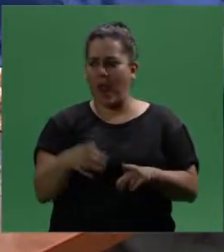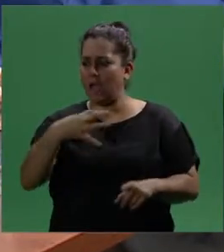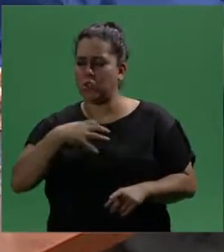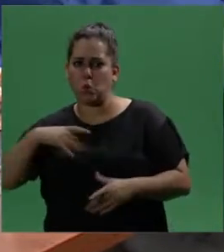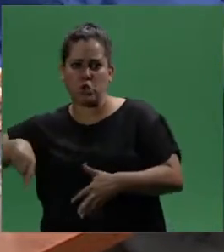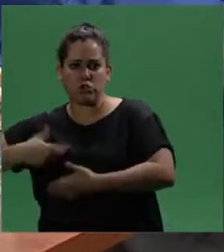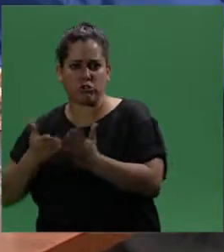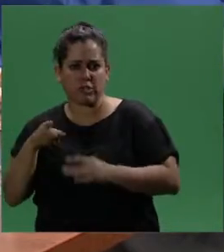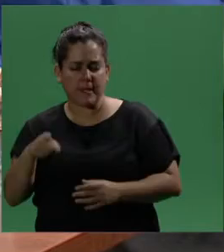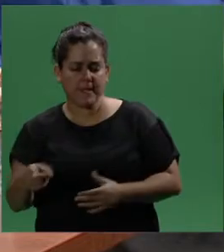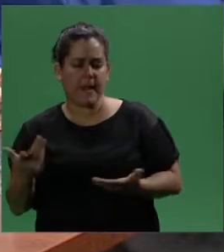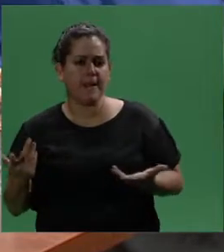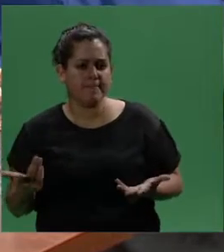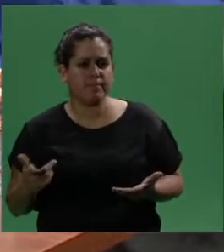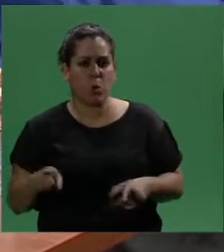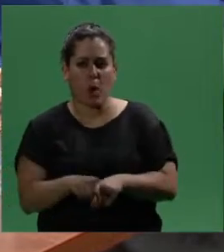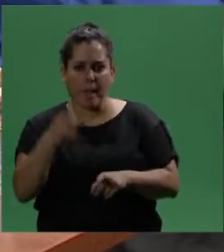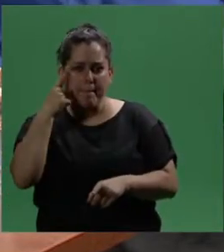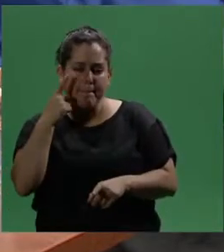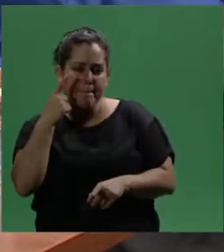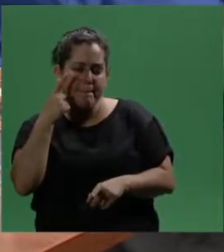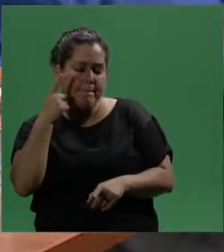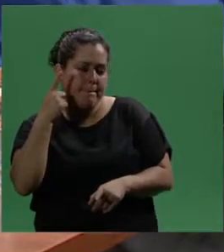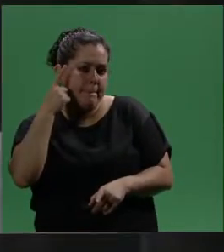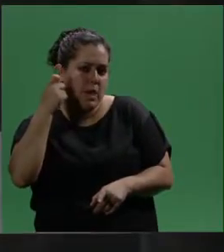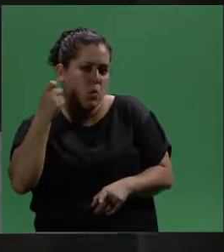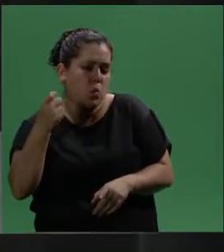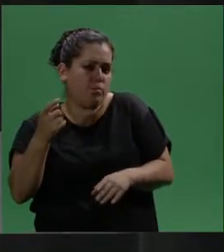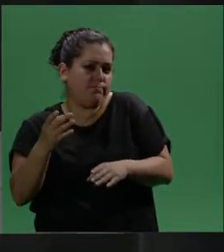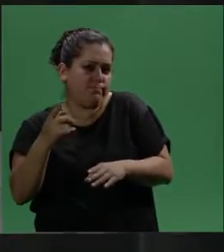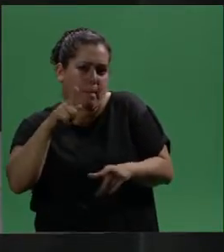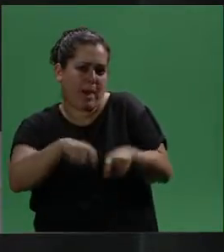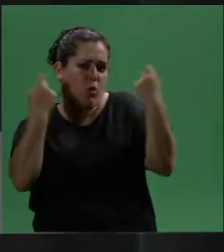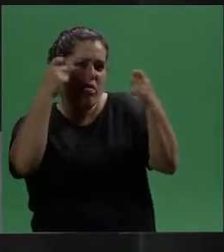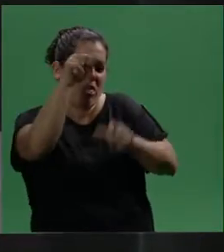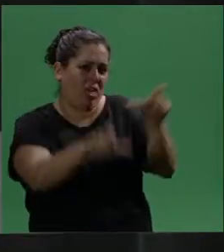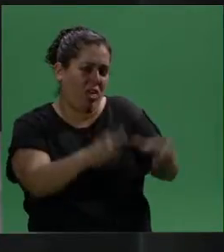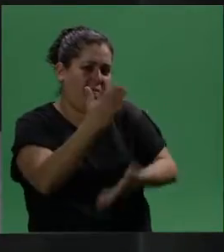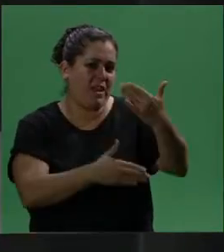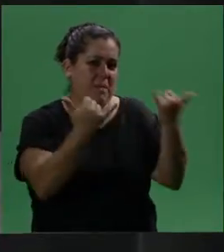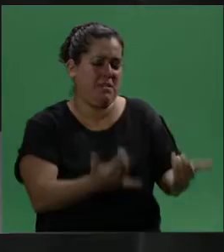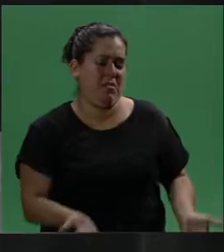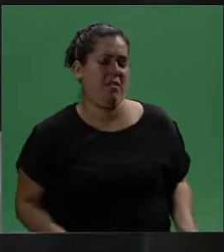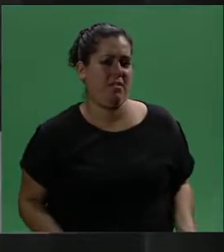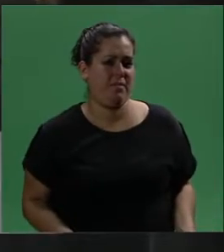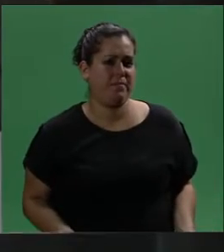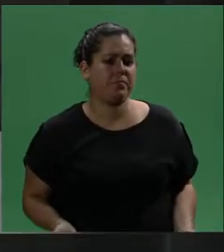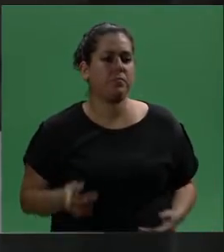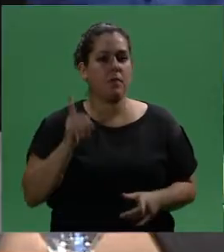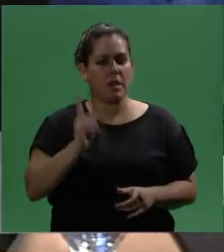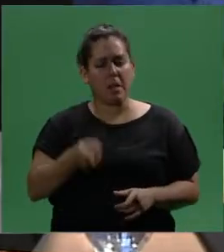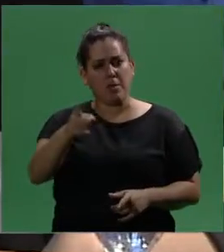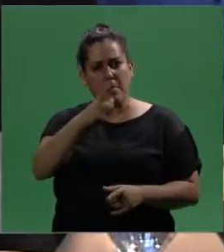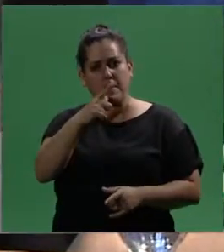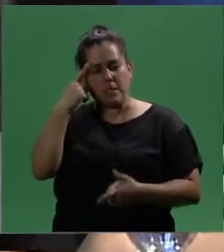actitudes sociales que perjudican en realidad a toda la sociedad, no solamente a sociedad. también que estamos haciendo me parece